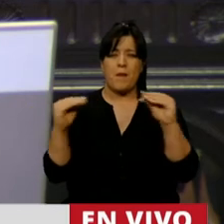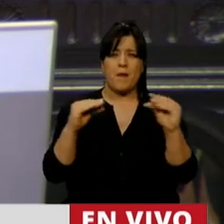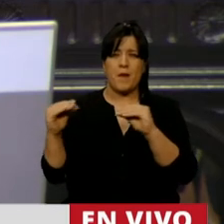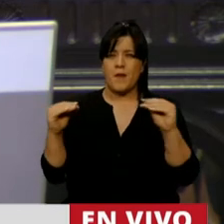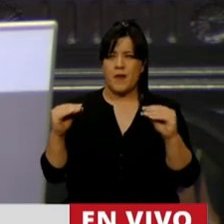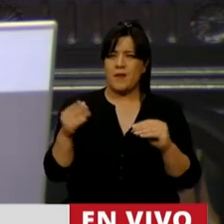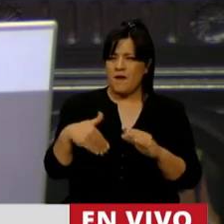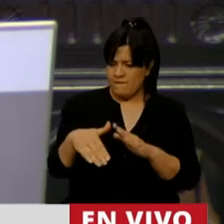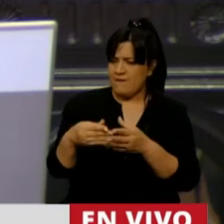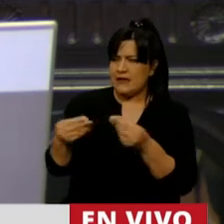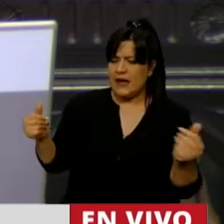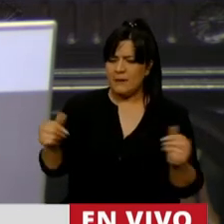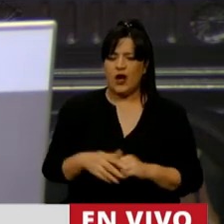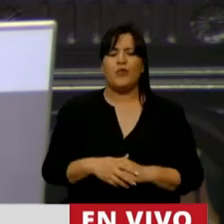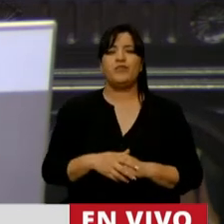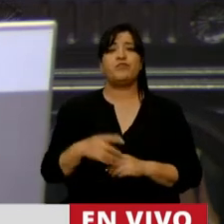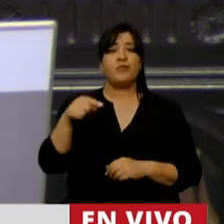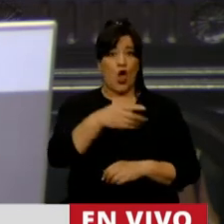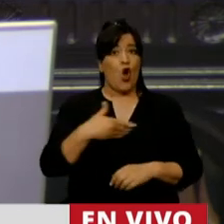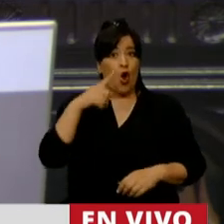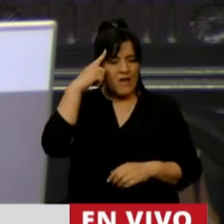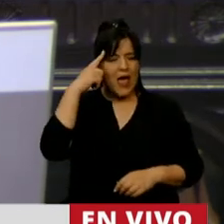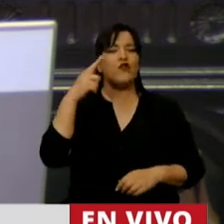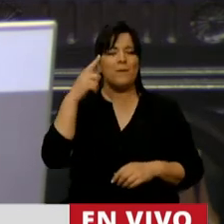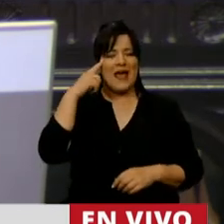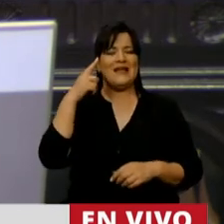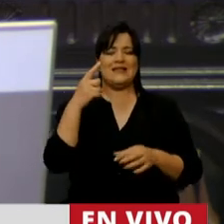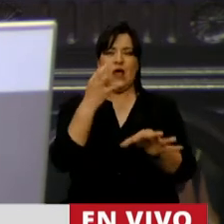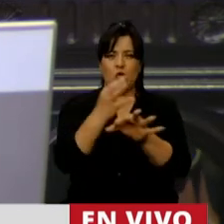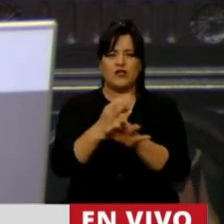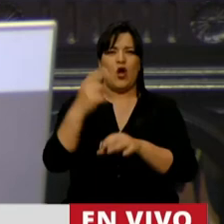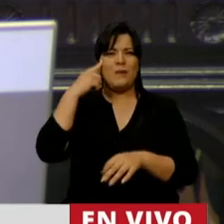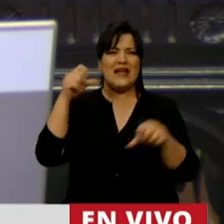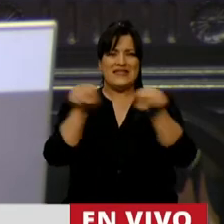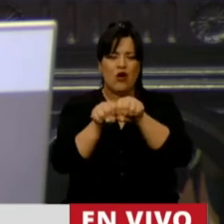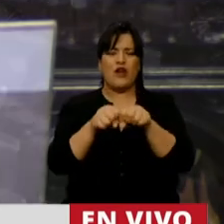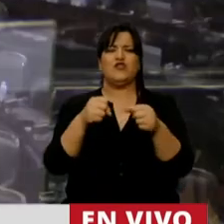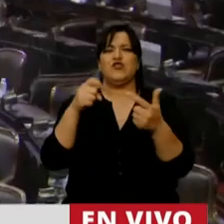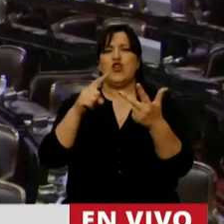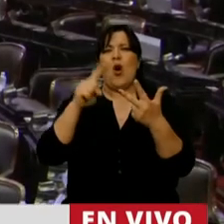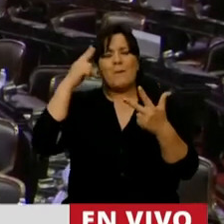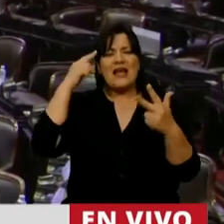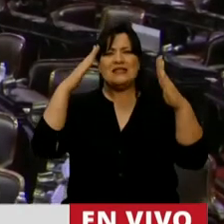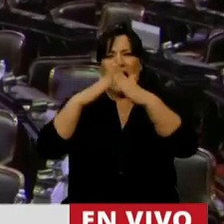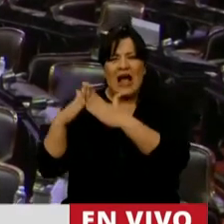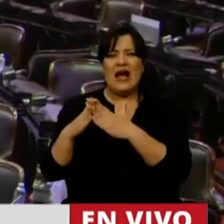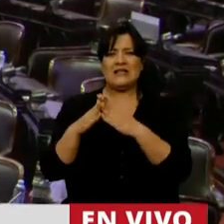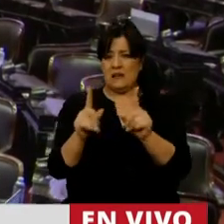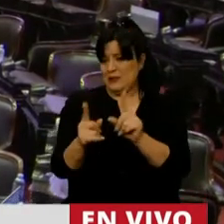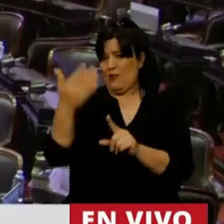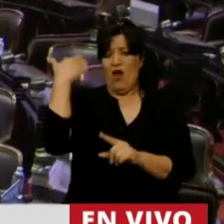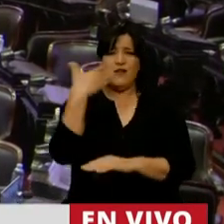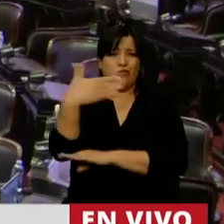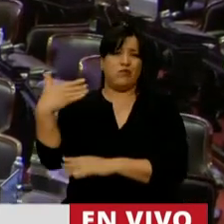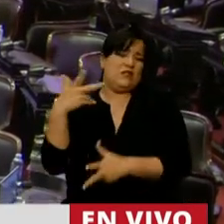Ya termino, presidente. Pensó en la conectividad, pensó en la educación, pensó en vivienda. Todos los que han hablado antes lo han dicho